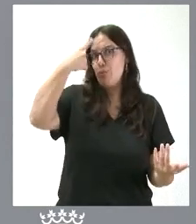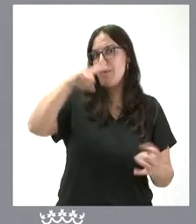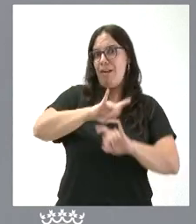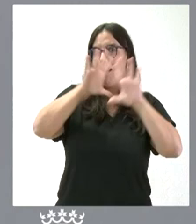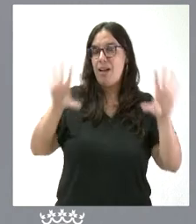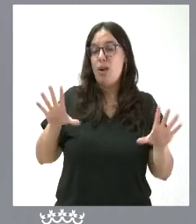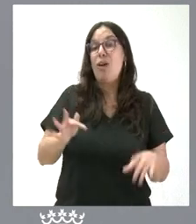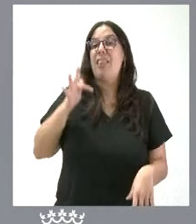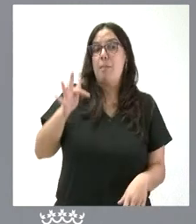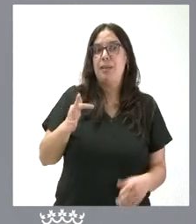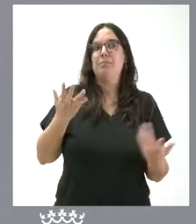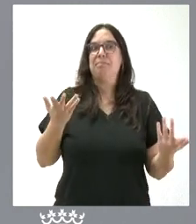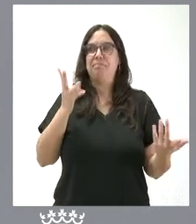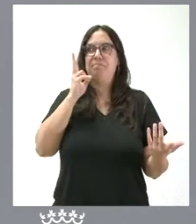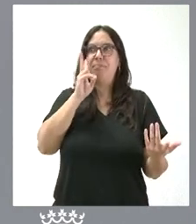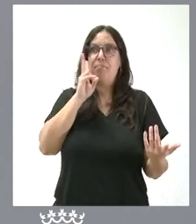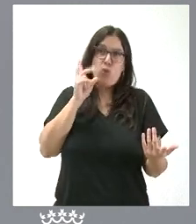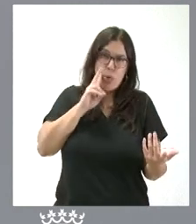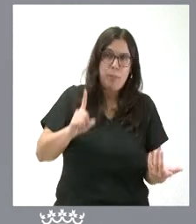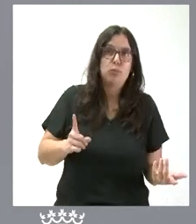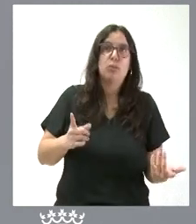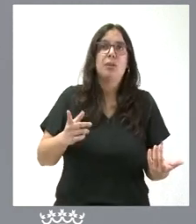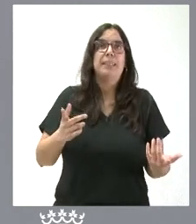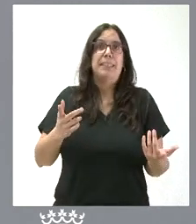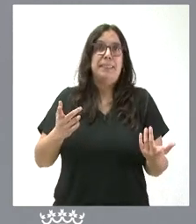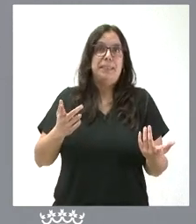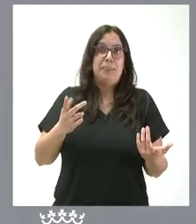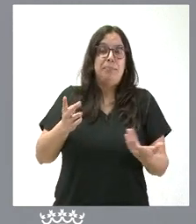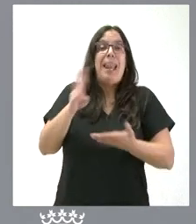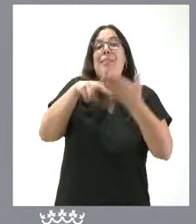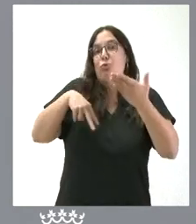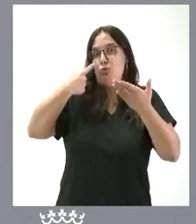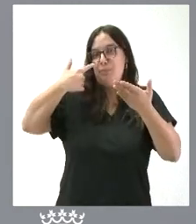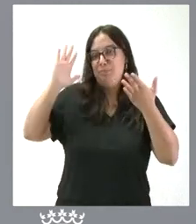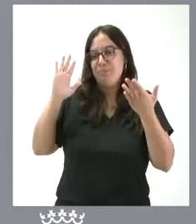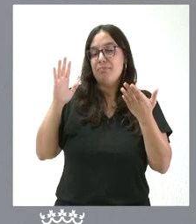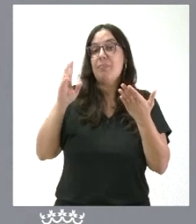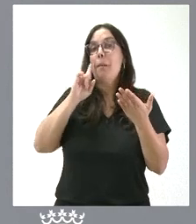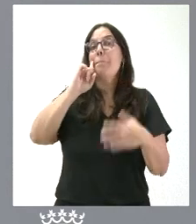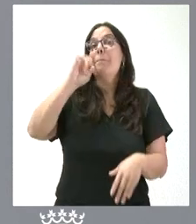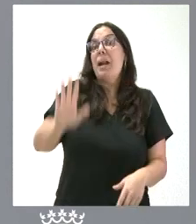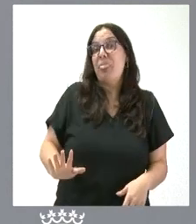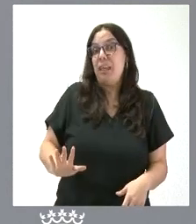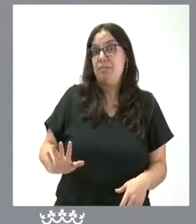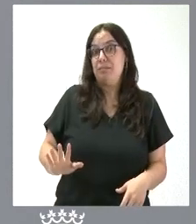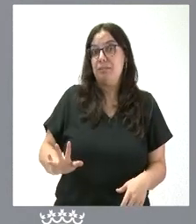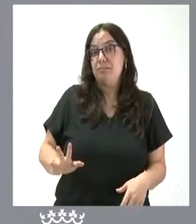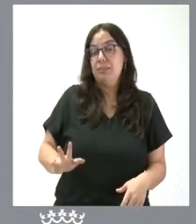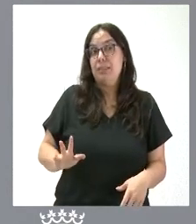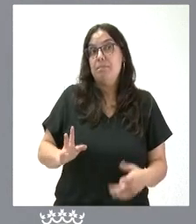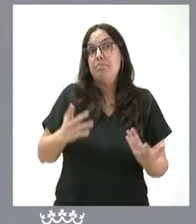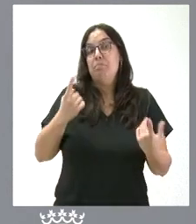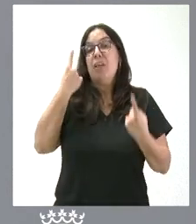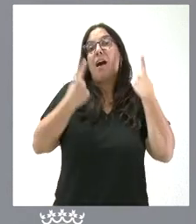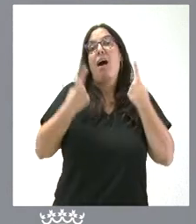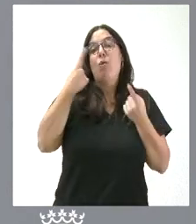estamos viendo no, porque no lo estamos viendo, estamos leyendo que parece ser que en determinados